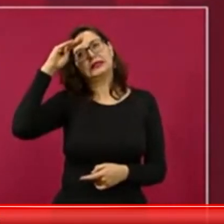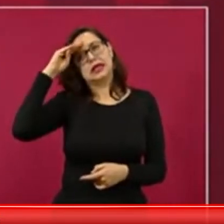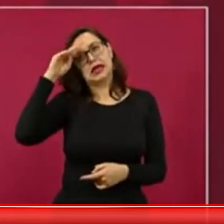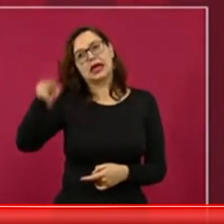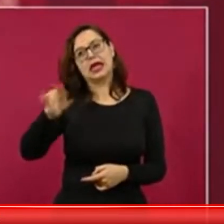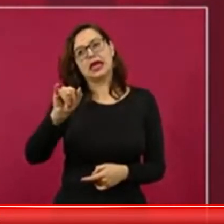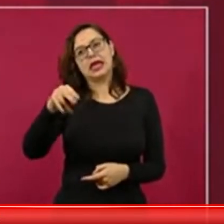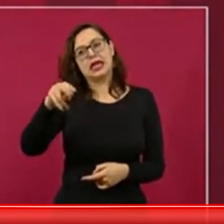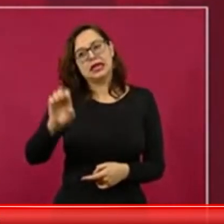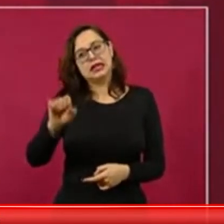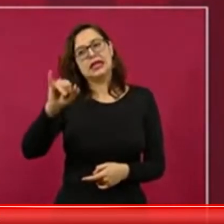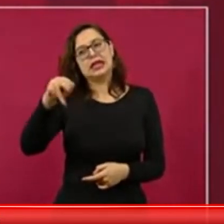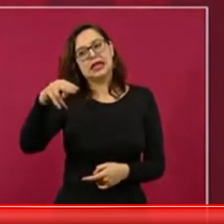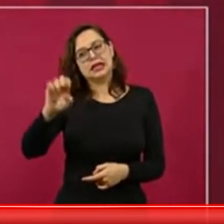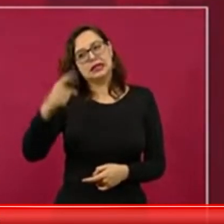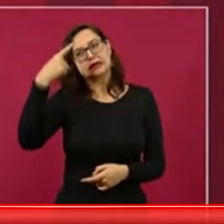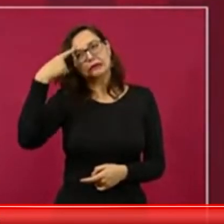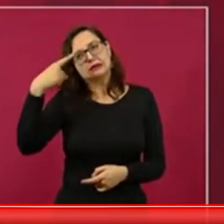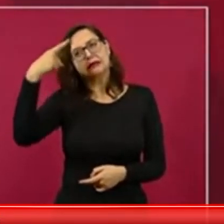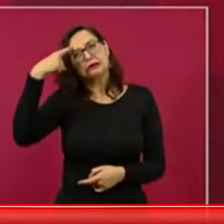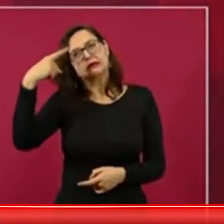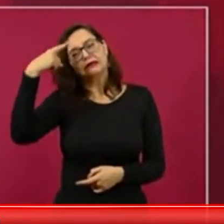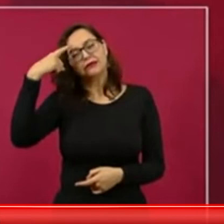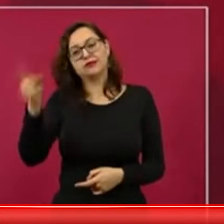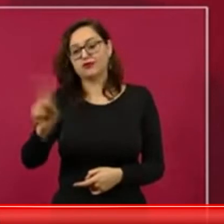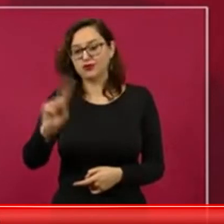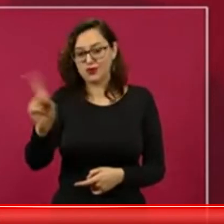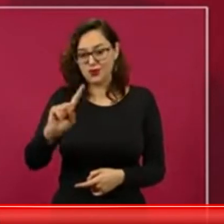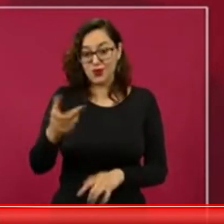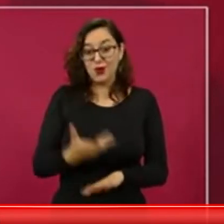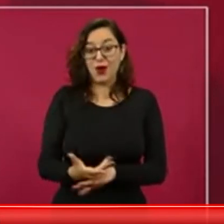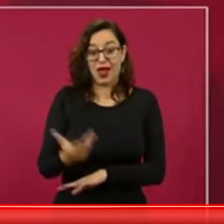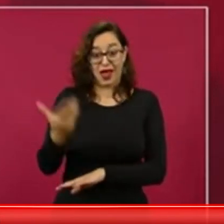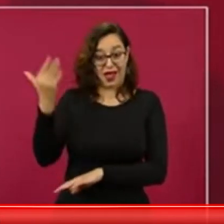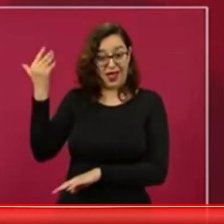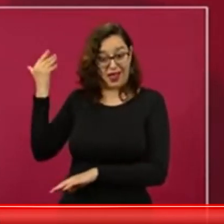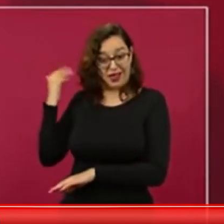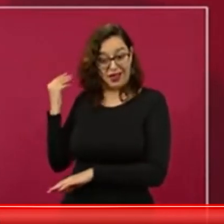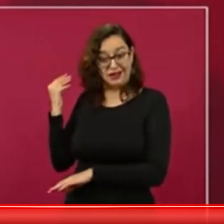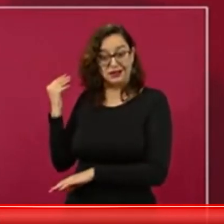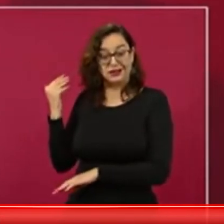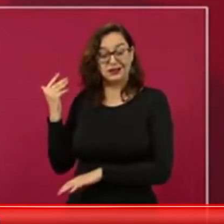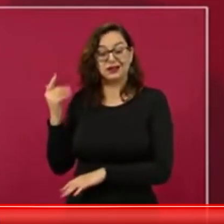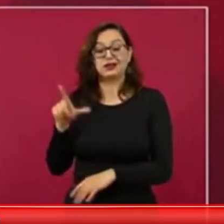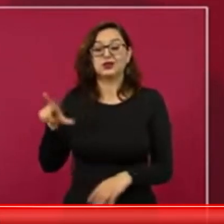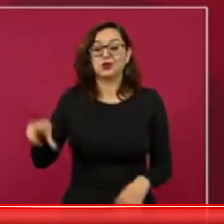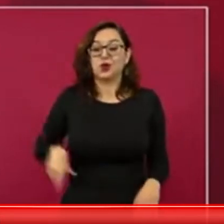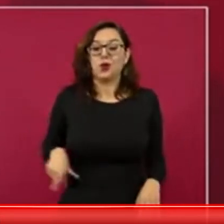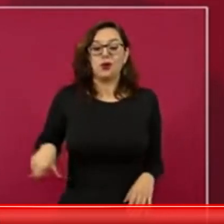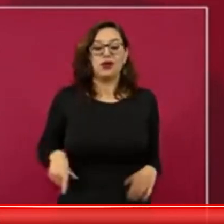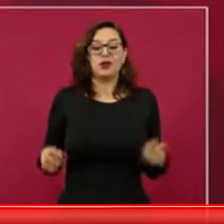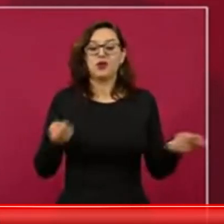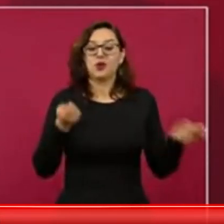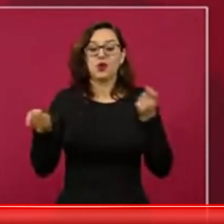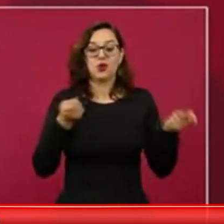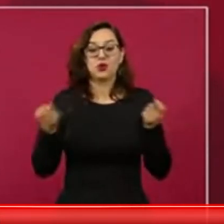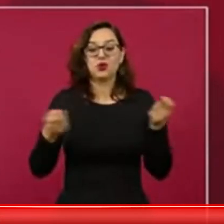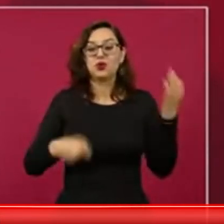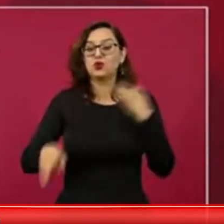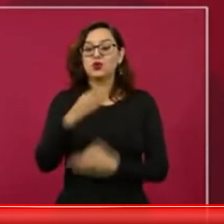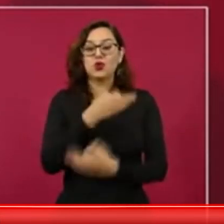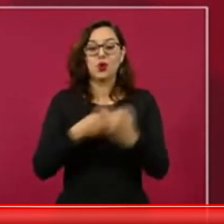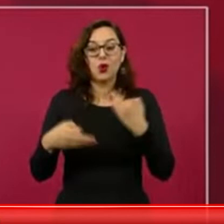Pero hasta hace poco, el gobierno era el que organizaba